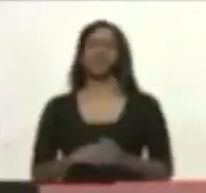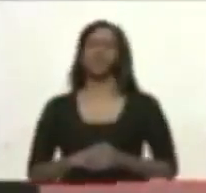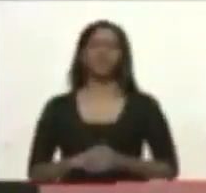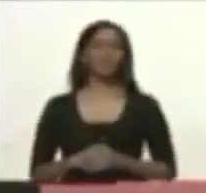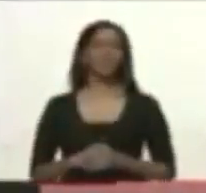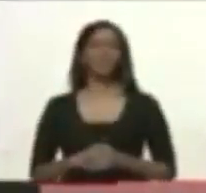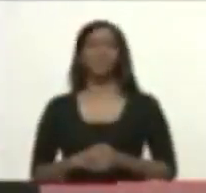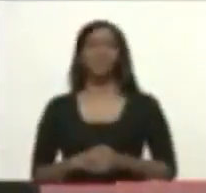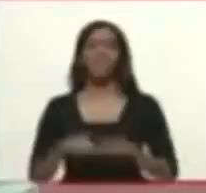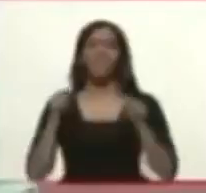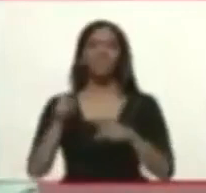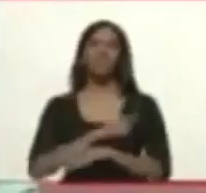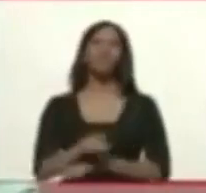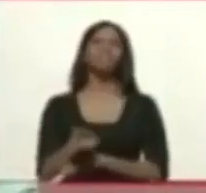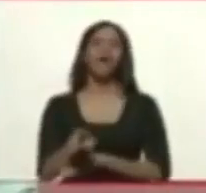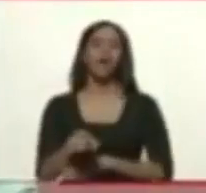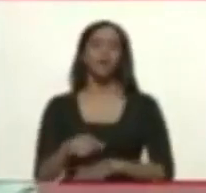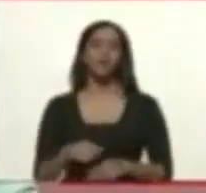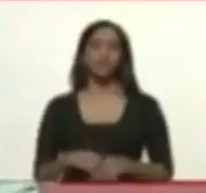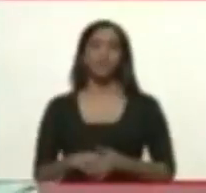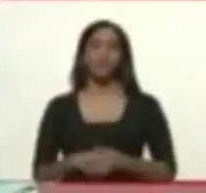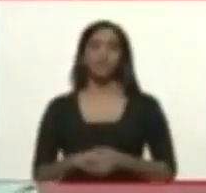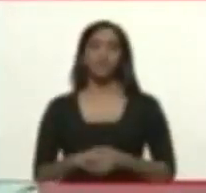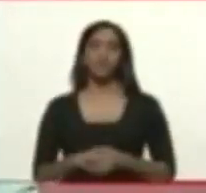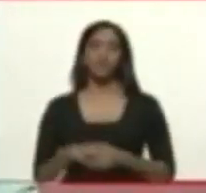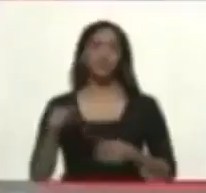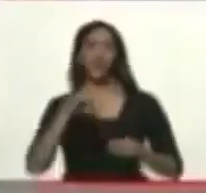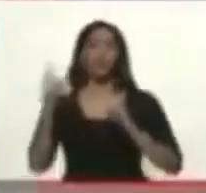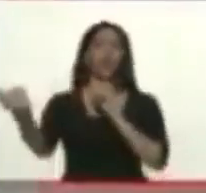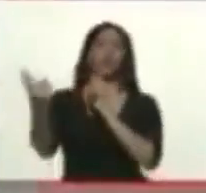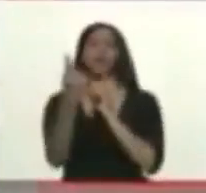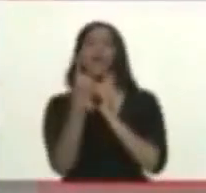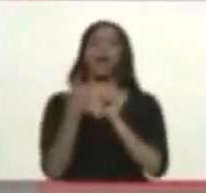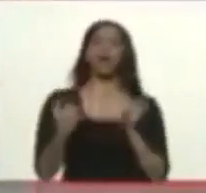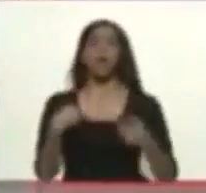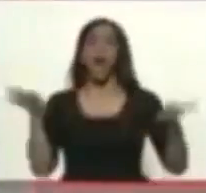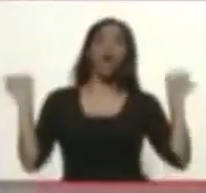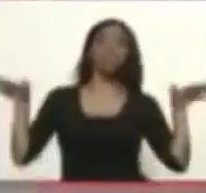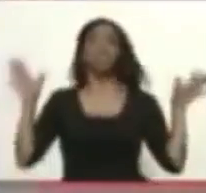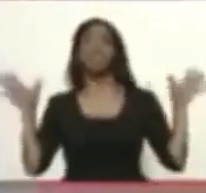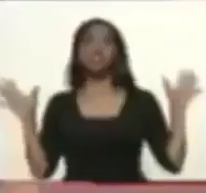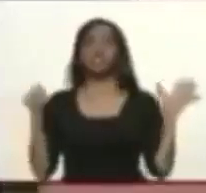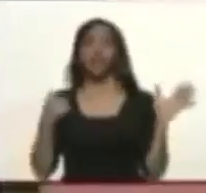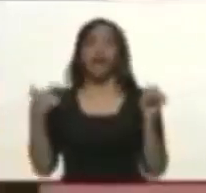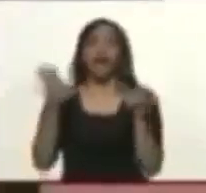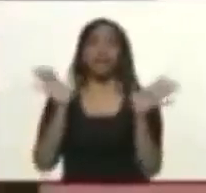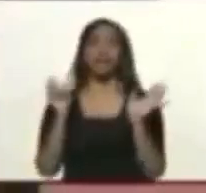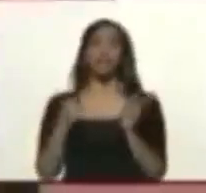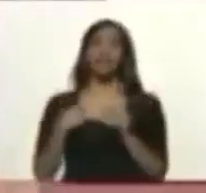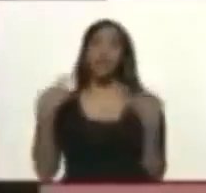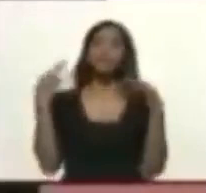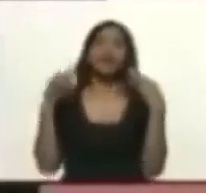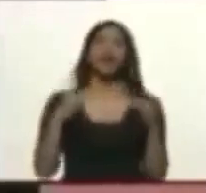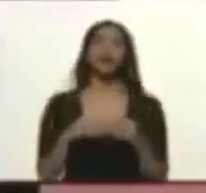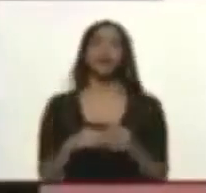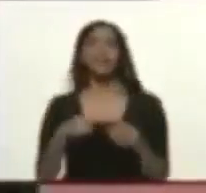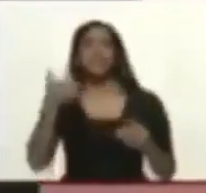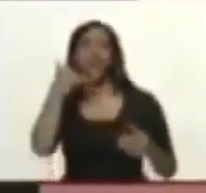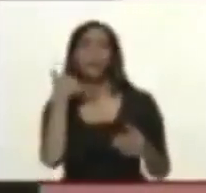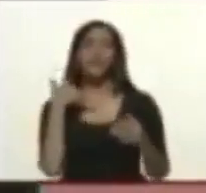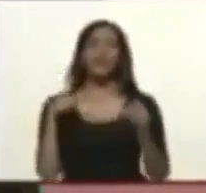Esto fue mandado. No me vengan con el cuento de que... ¡Ay, sí! ¡Ay! ¡Ay, que no es mal! O sea, llamé,